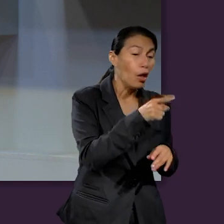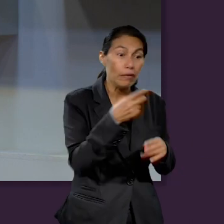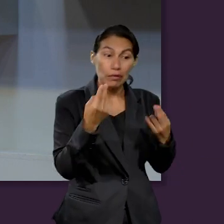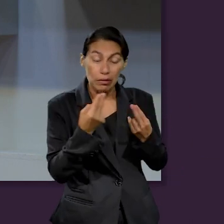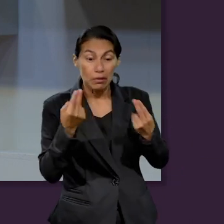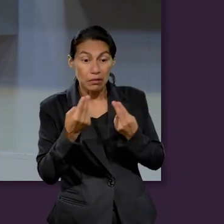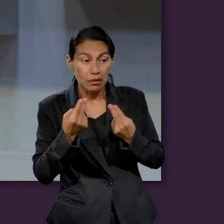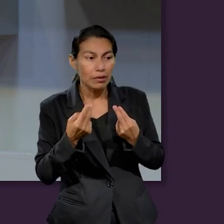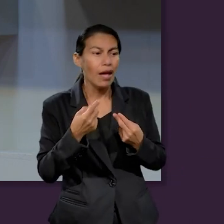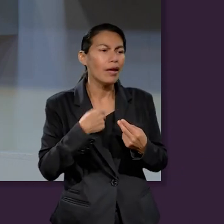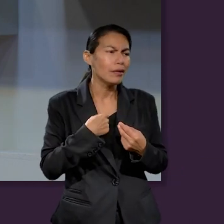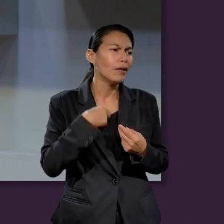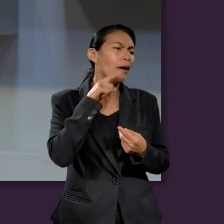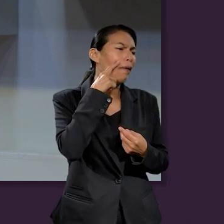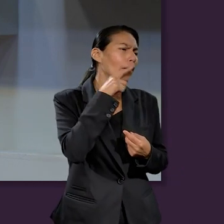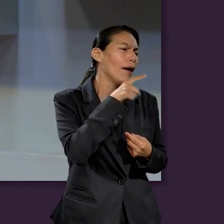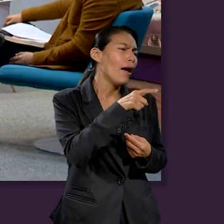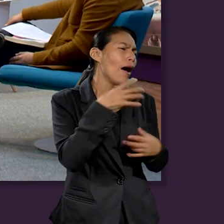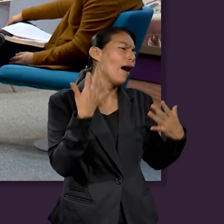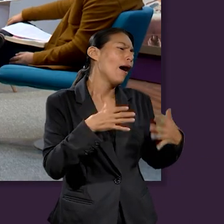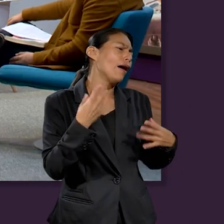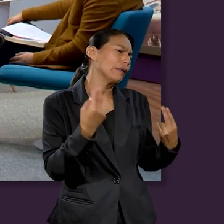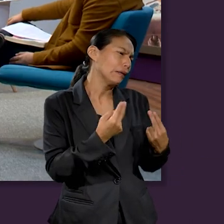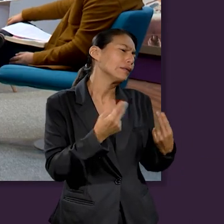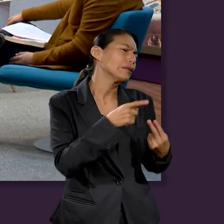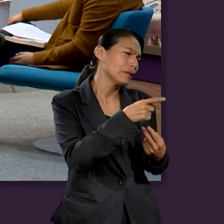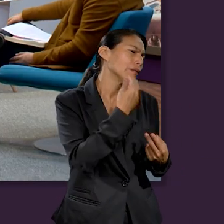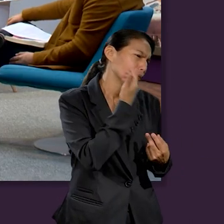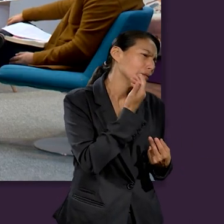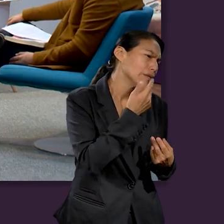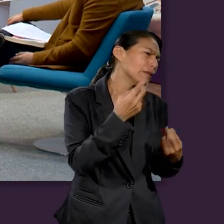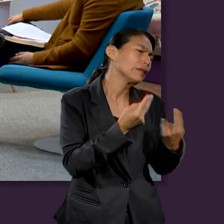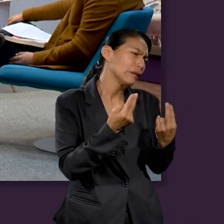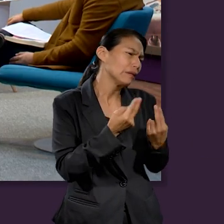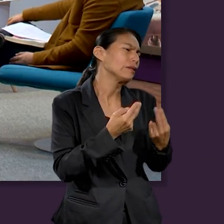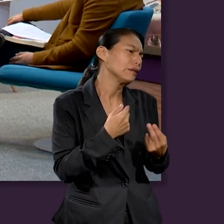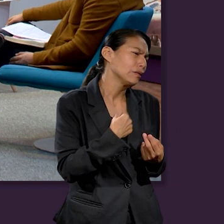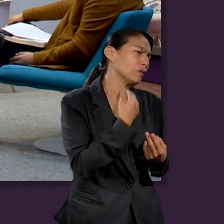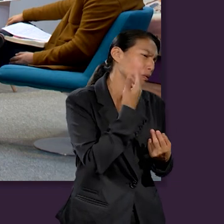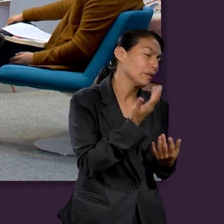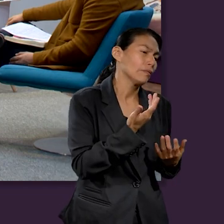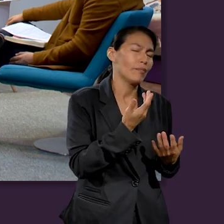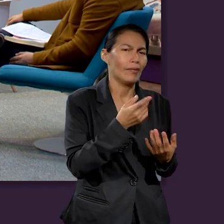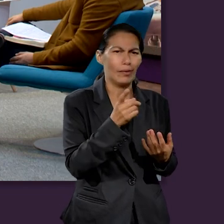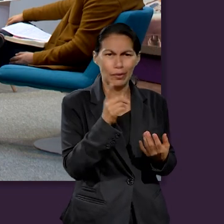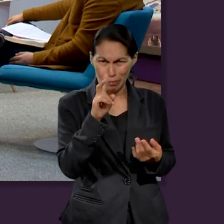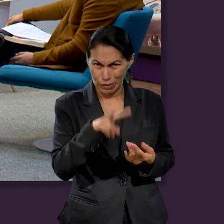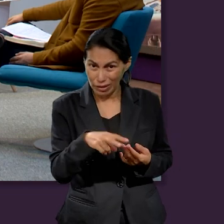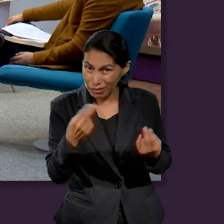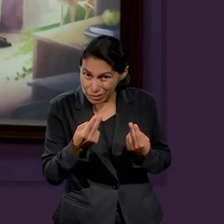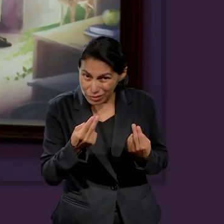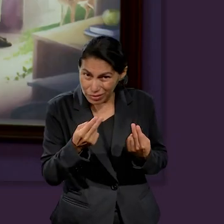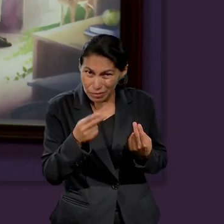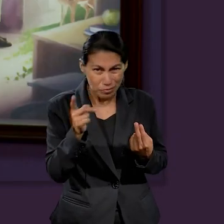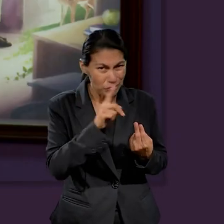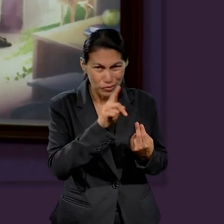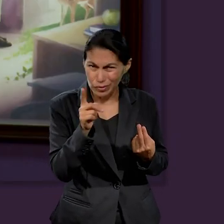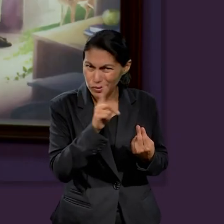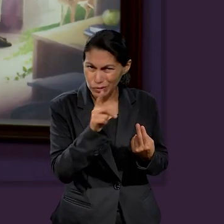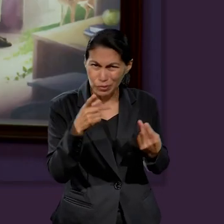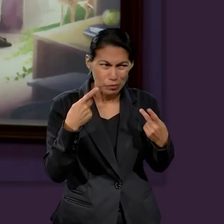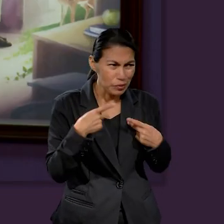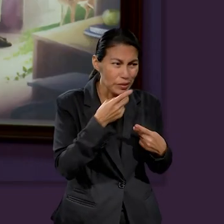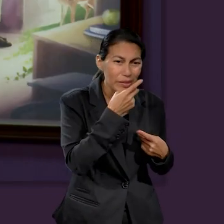sé cuál sea su experiencia, pero es que sí lo necesito, pero no lo necesitas porque lo necesitas sino por la manera en que te lo que, en que te lo